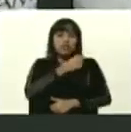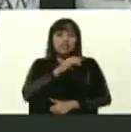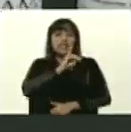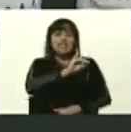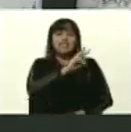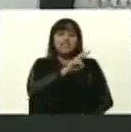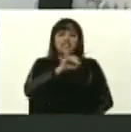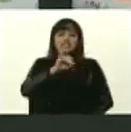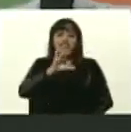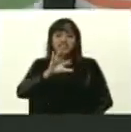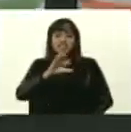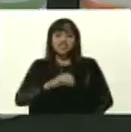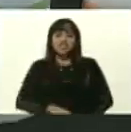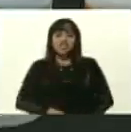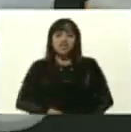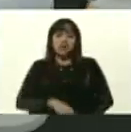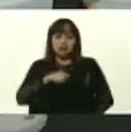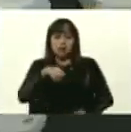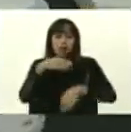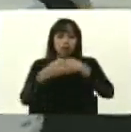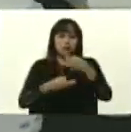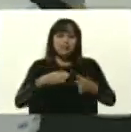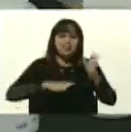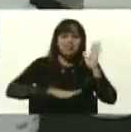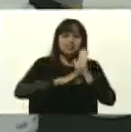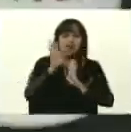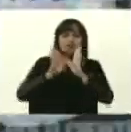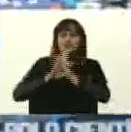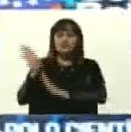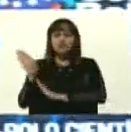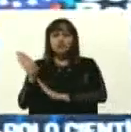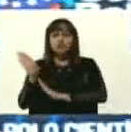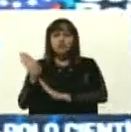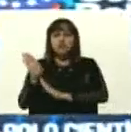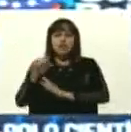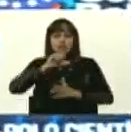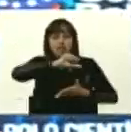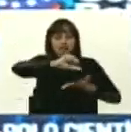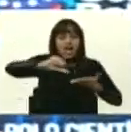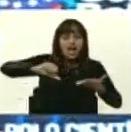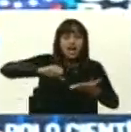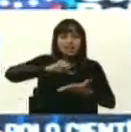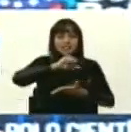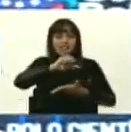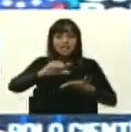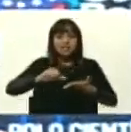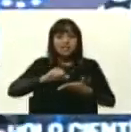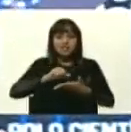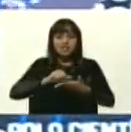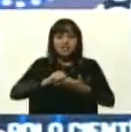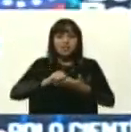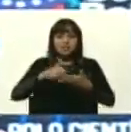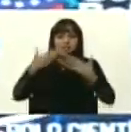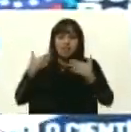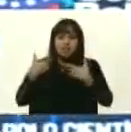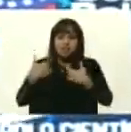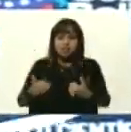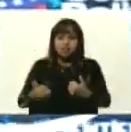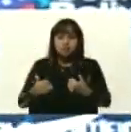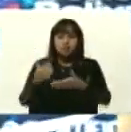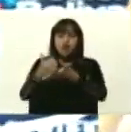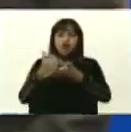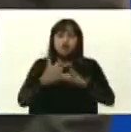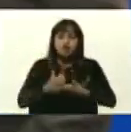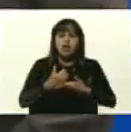el desarrollo de una gama de aceites ozonizados para la salud. Por favor, Alexander.